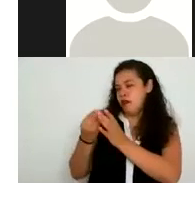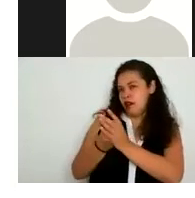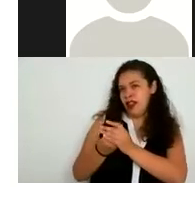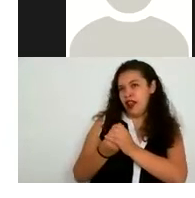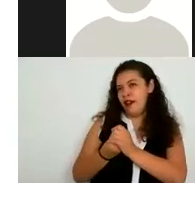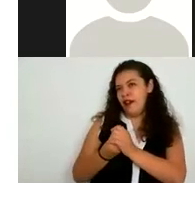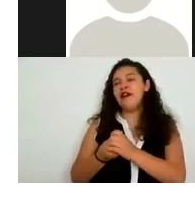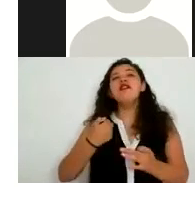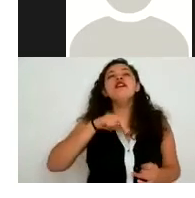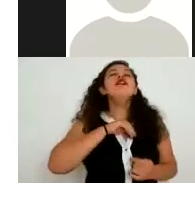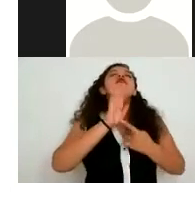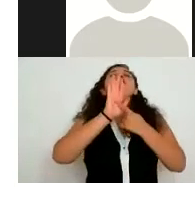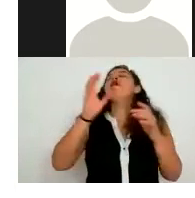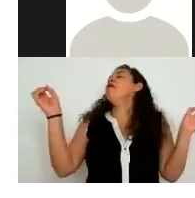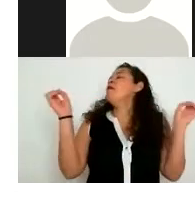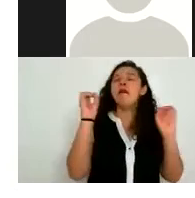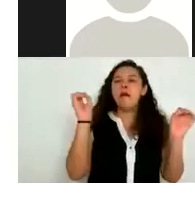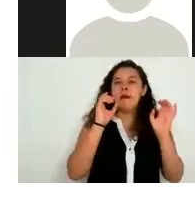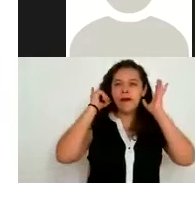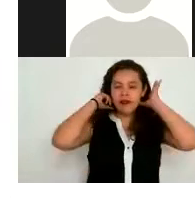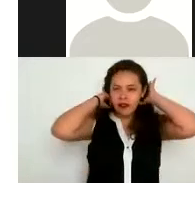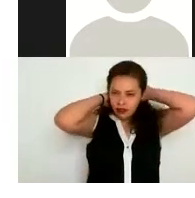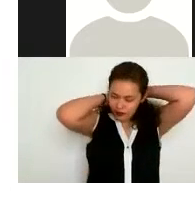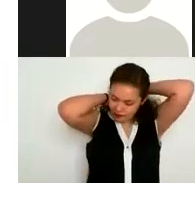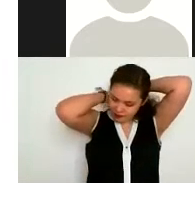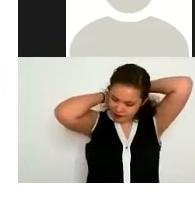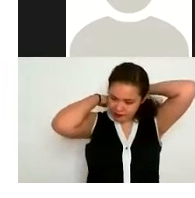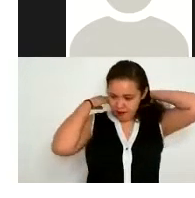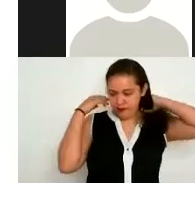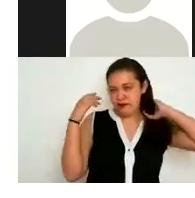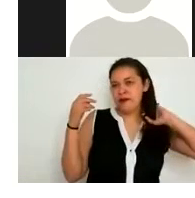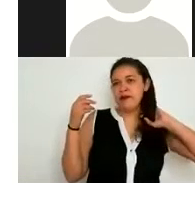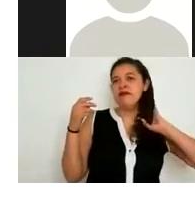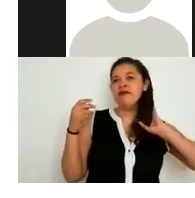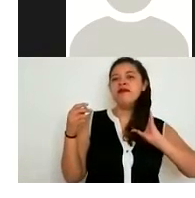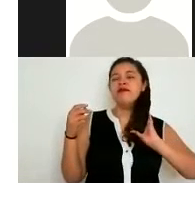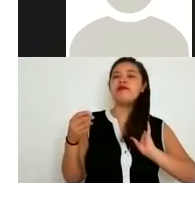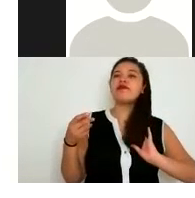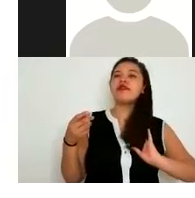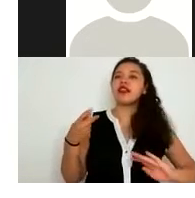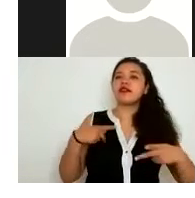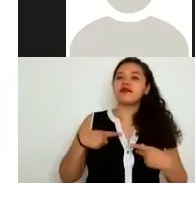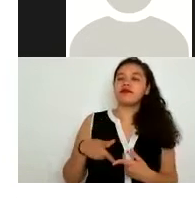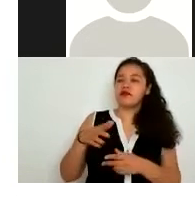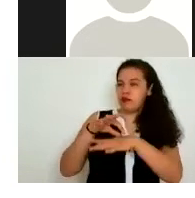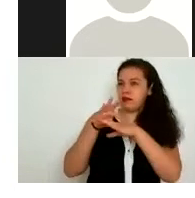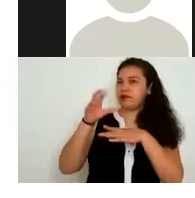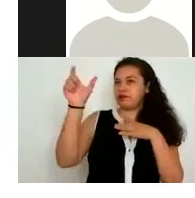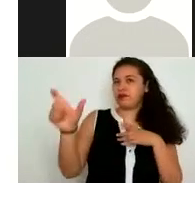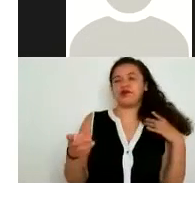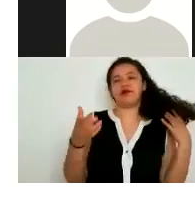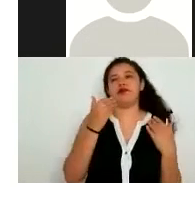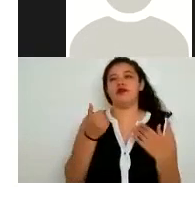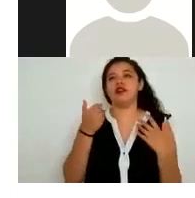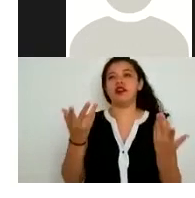presentar directamente porque no tenemos a la persona ahí también físicamente a veces es que se ocupan precisamente los